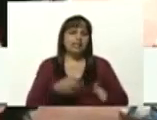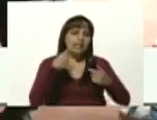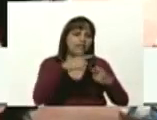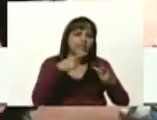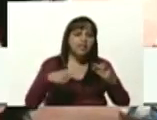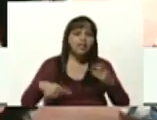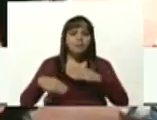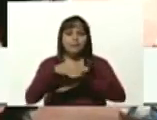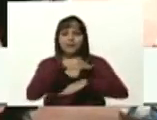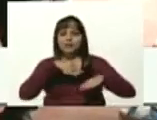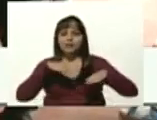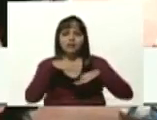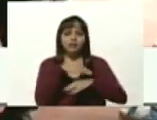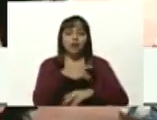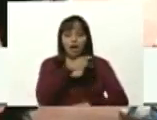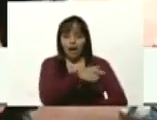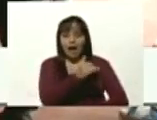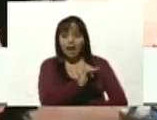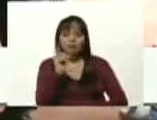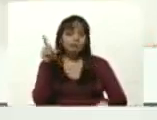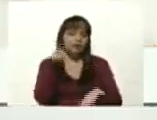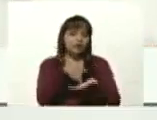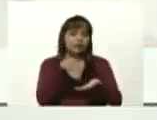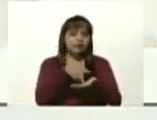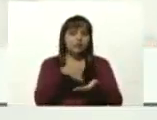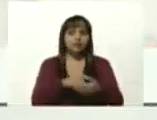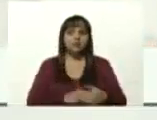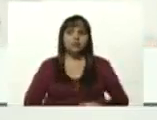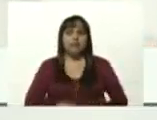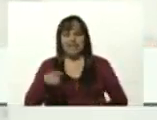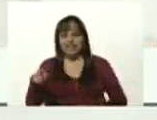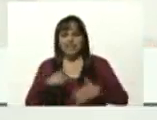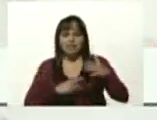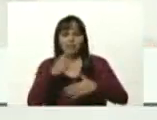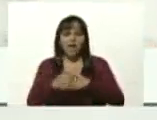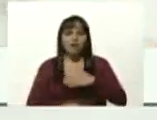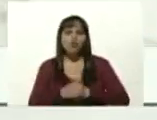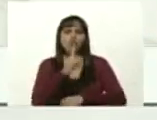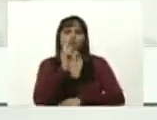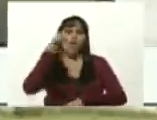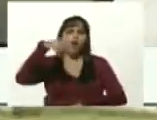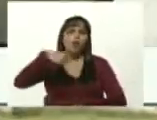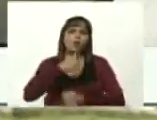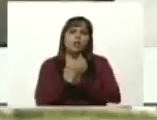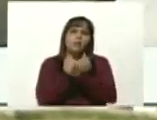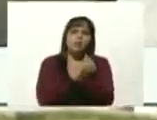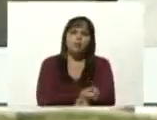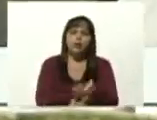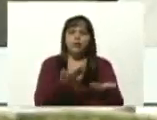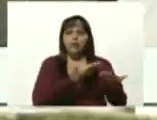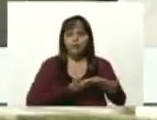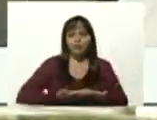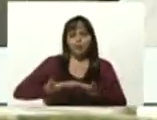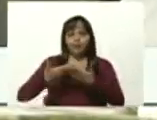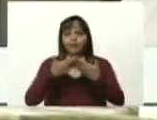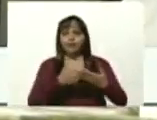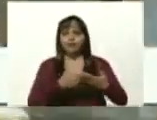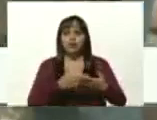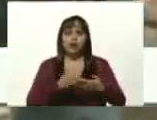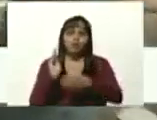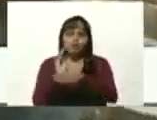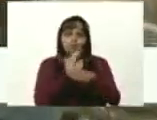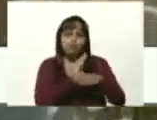ministerios están presentes con este plan una gota de amor para mi escuela garantizando la